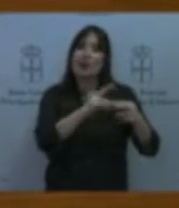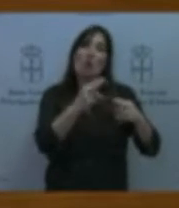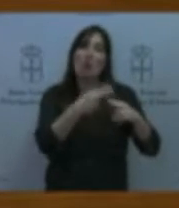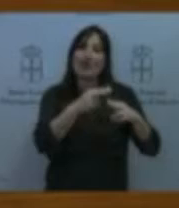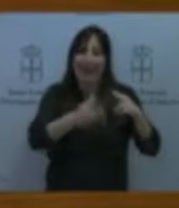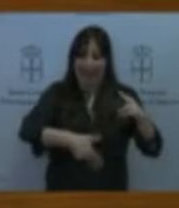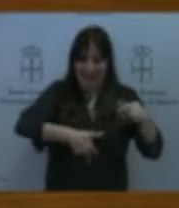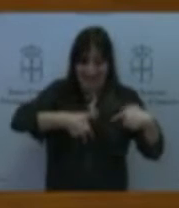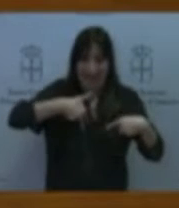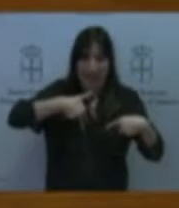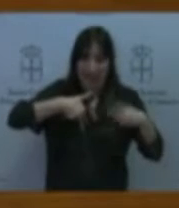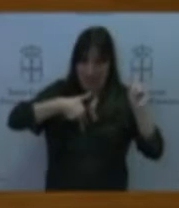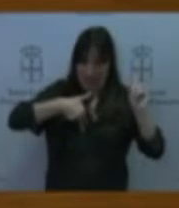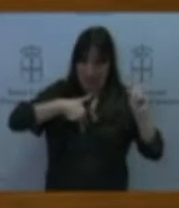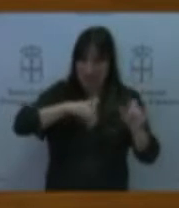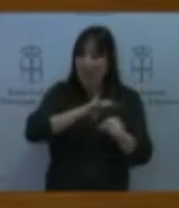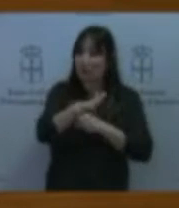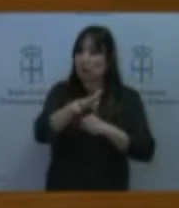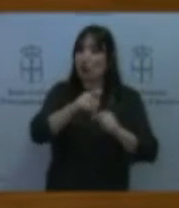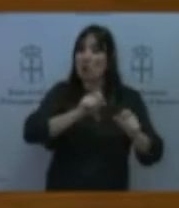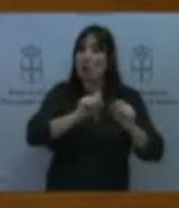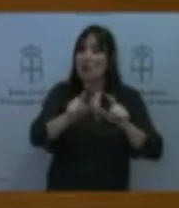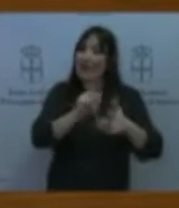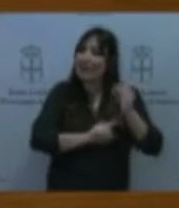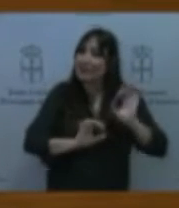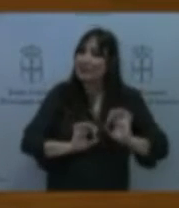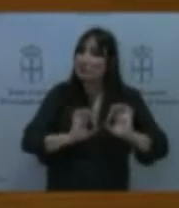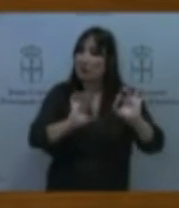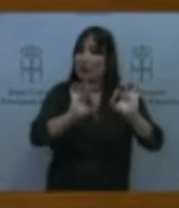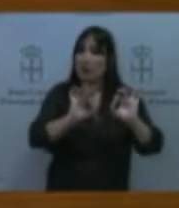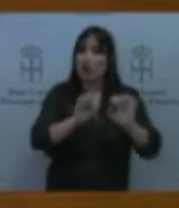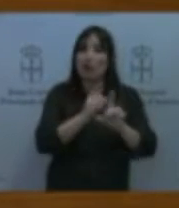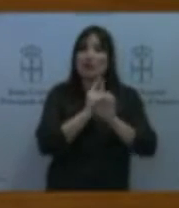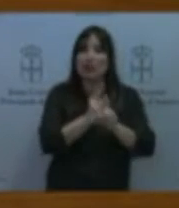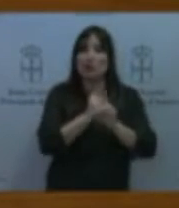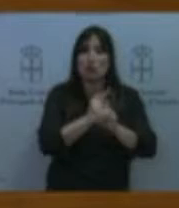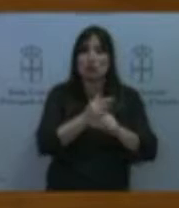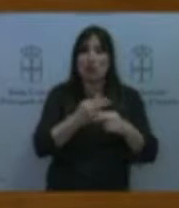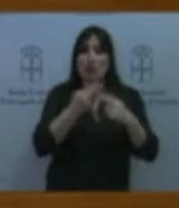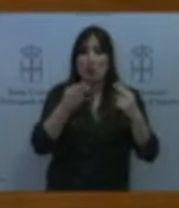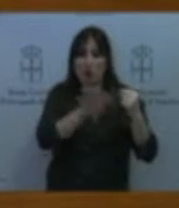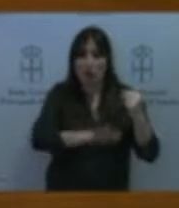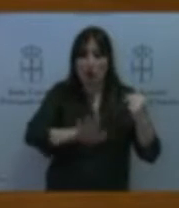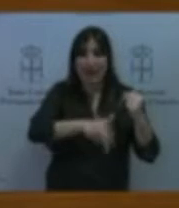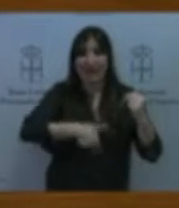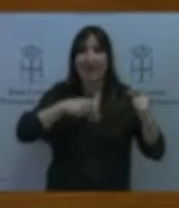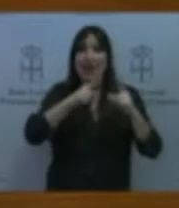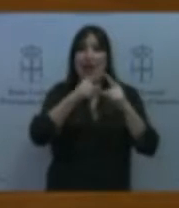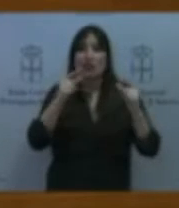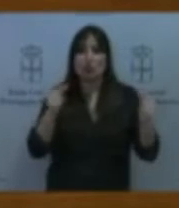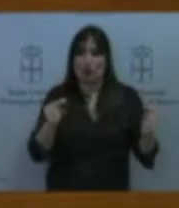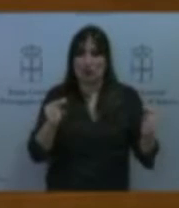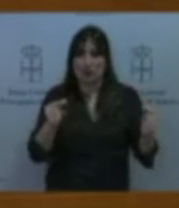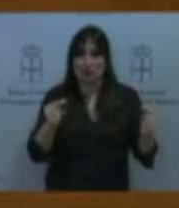y más concretamente en materia de transporte público en Asturias justificación de la urgencia